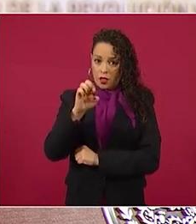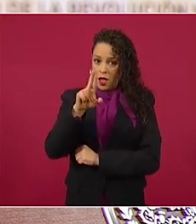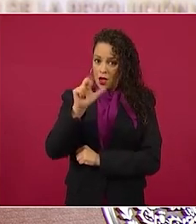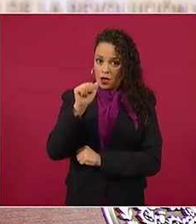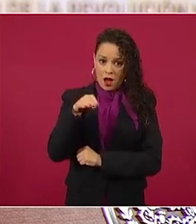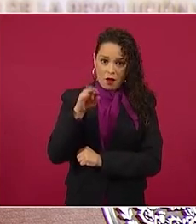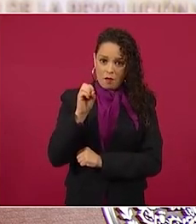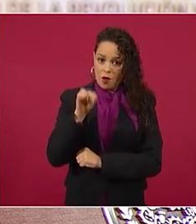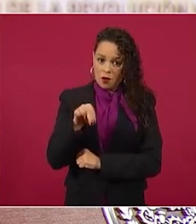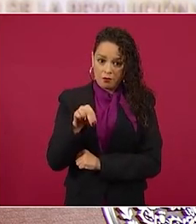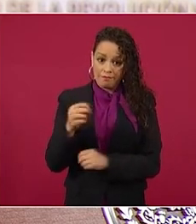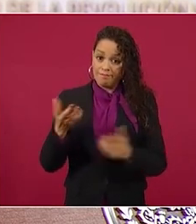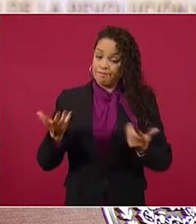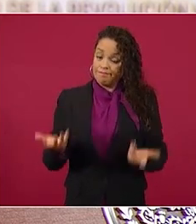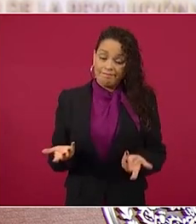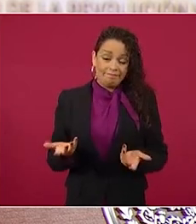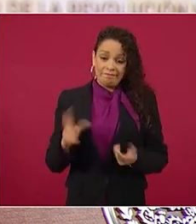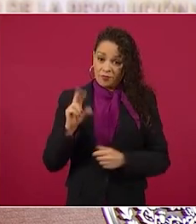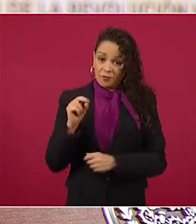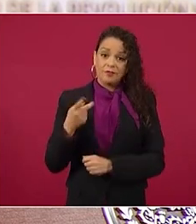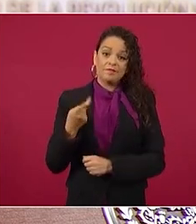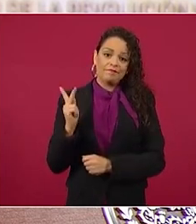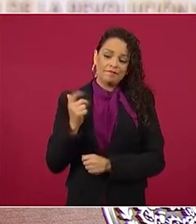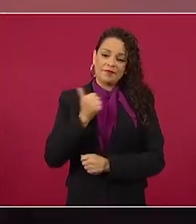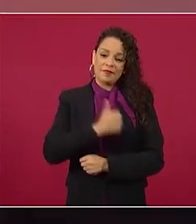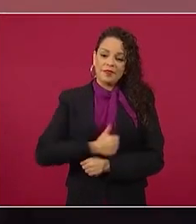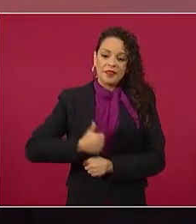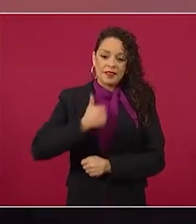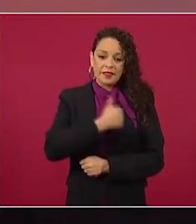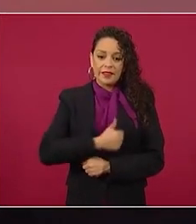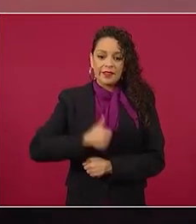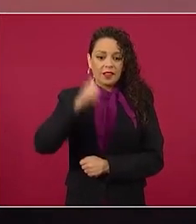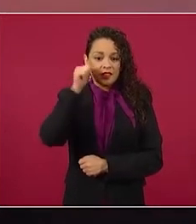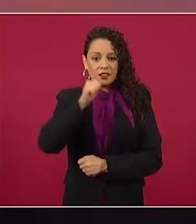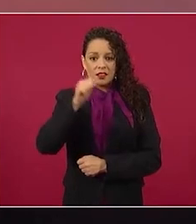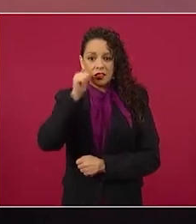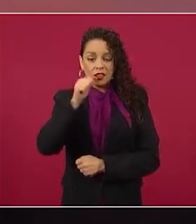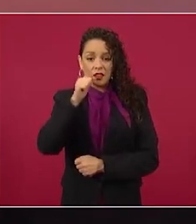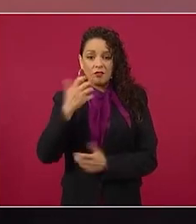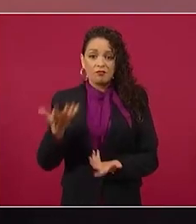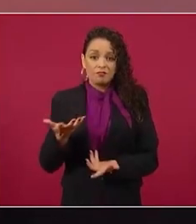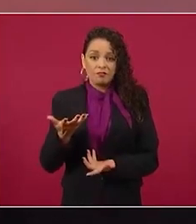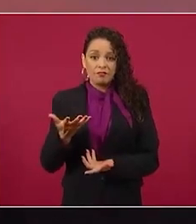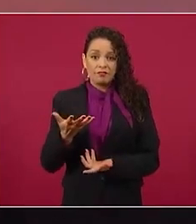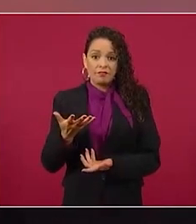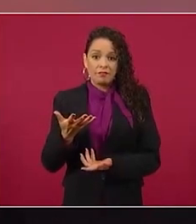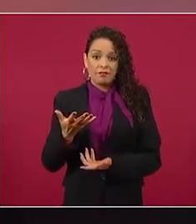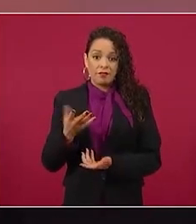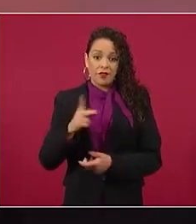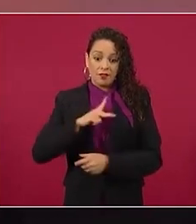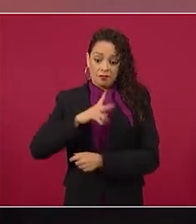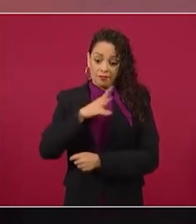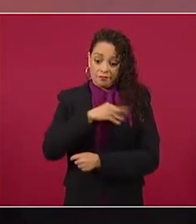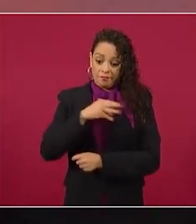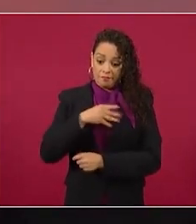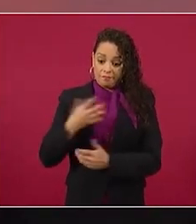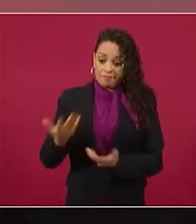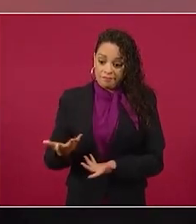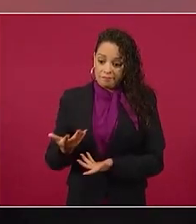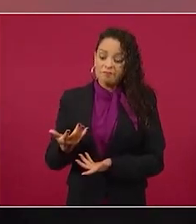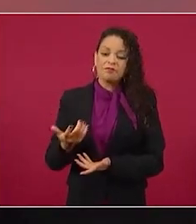lamentablemente los hijos de uno tienen que pagar por lo que hacen sus padres